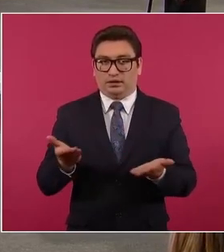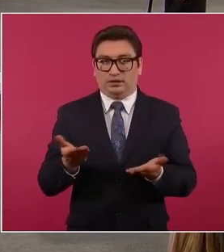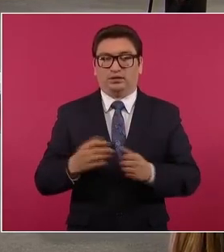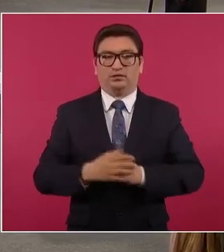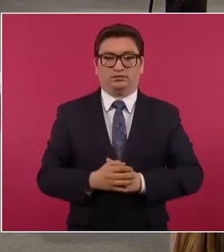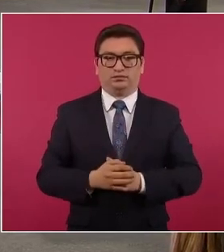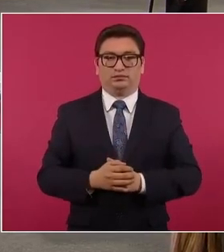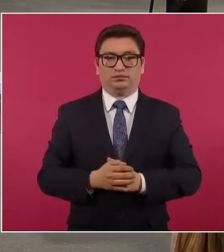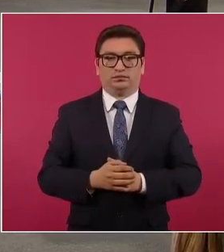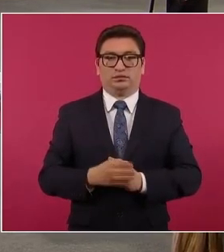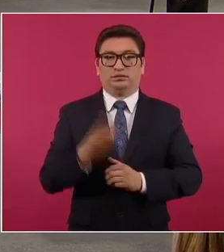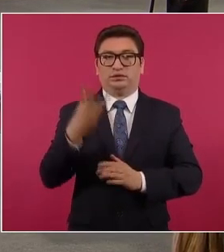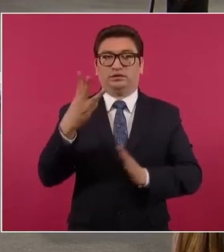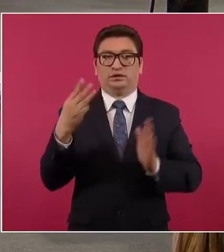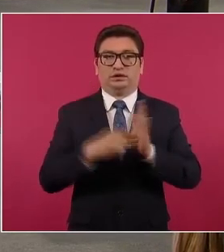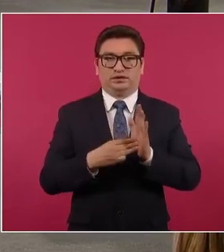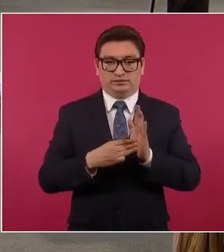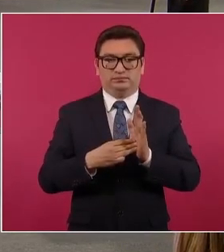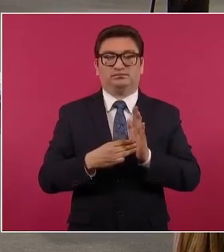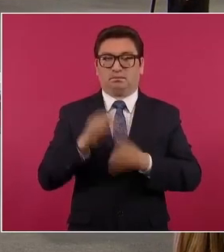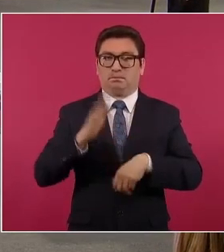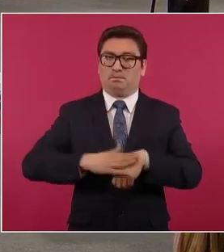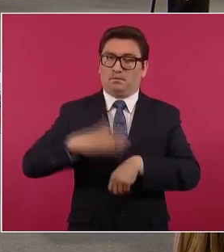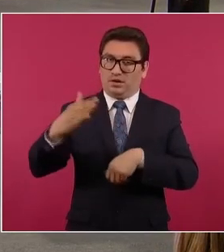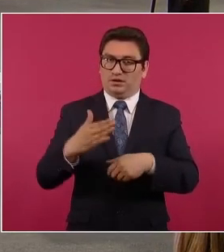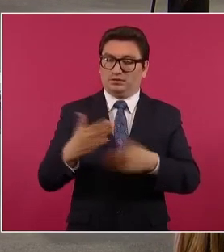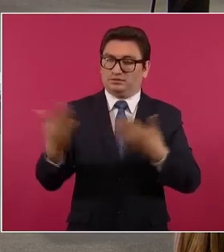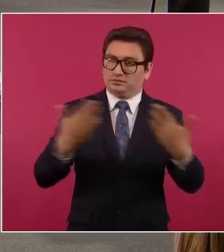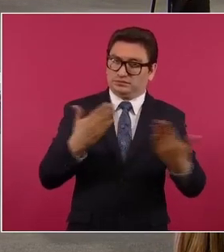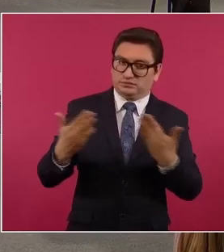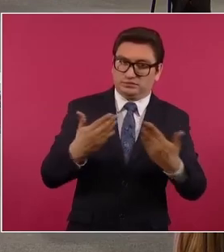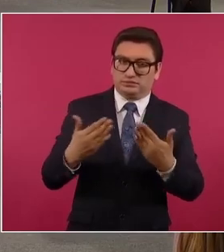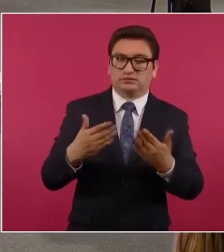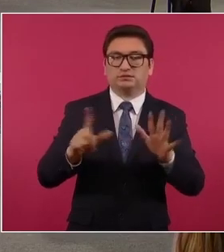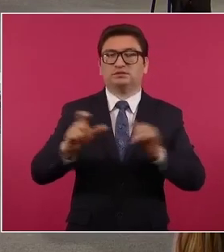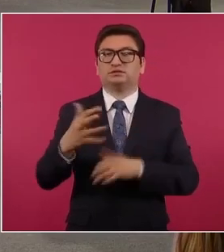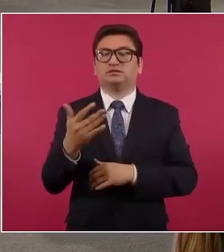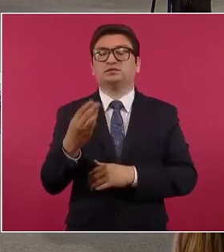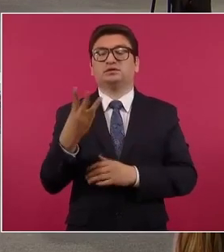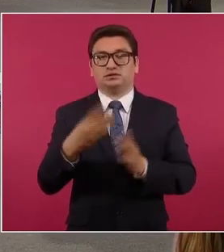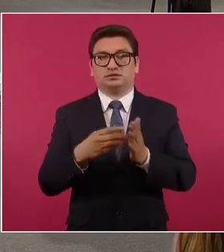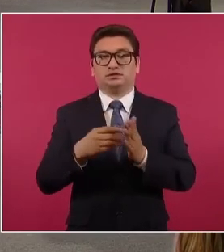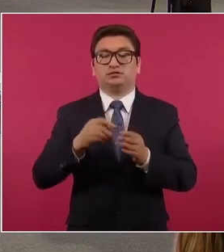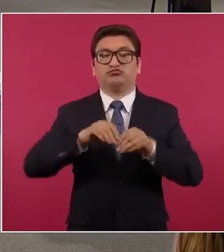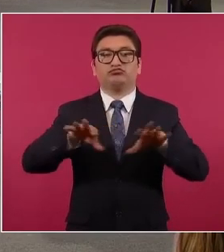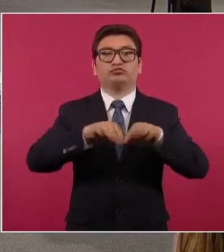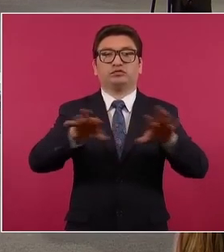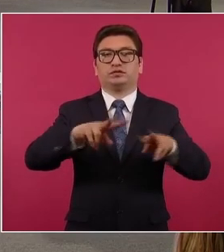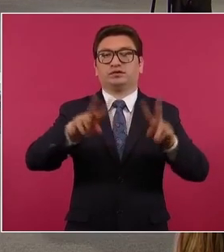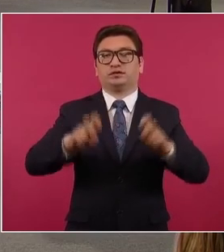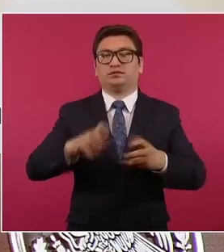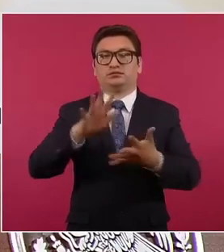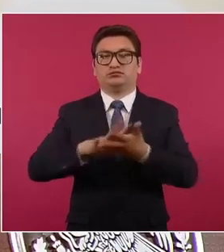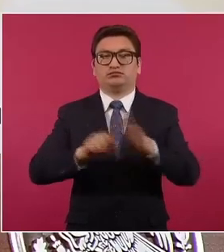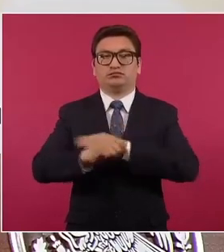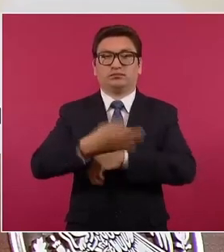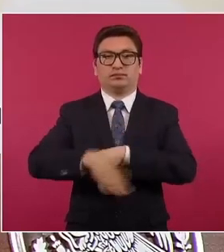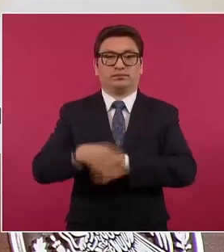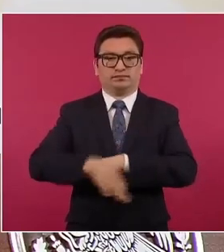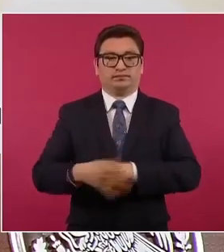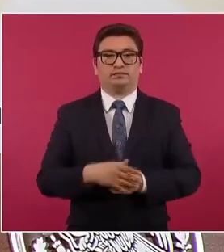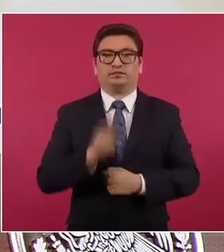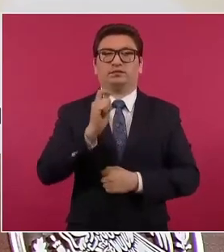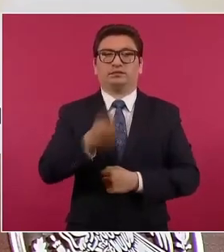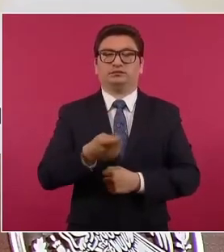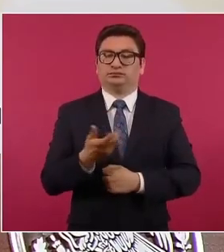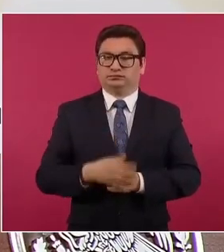hay más de tres mil 753 notas respecto a la prisión preventiva. Hay que